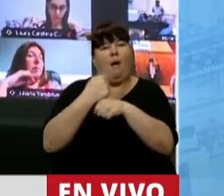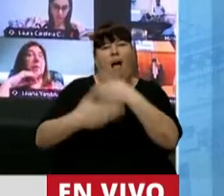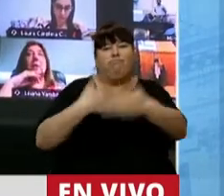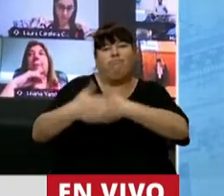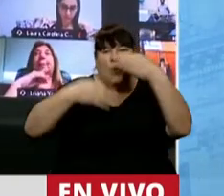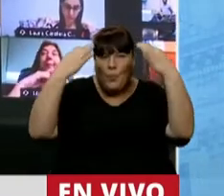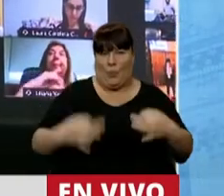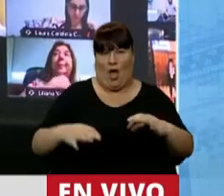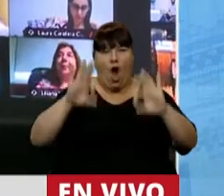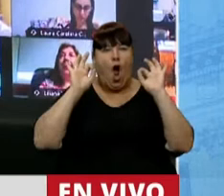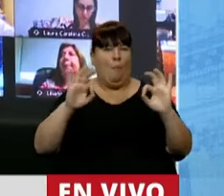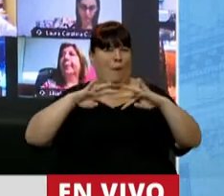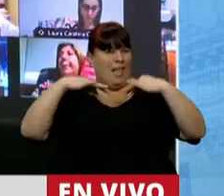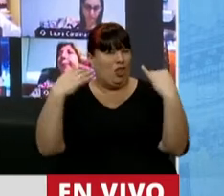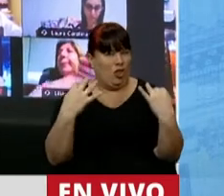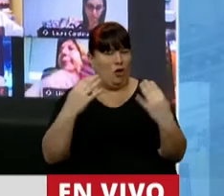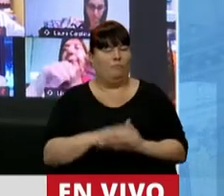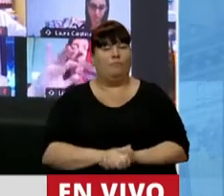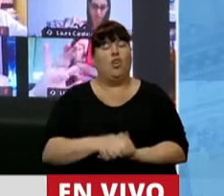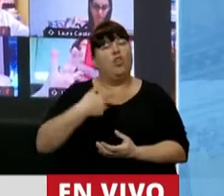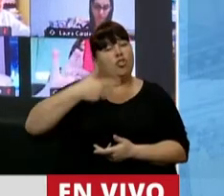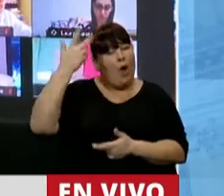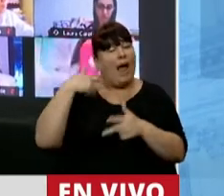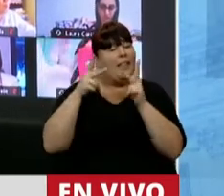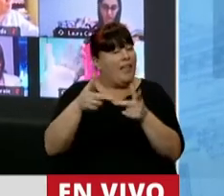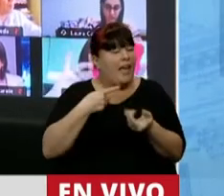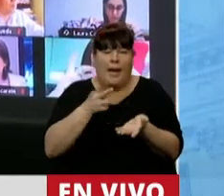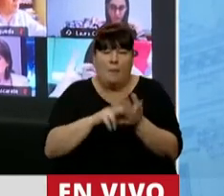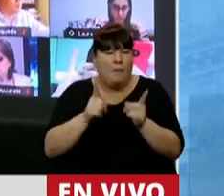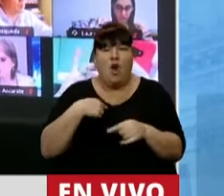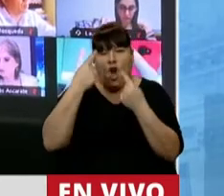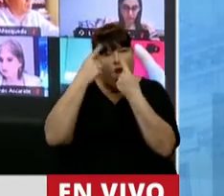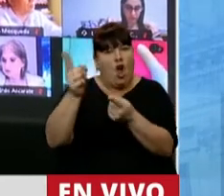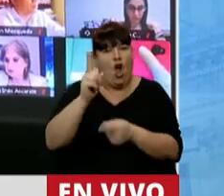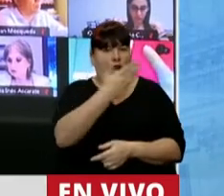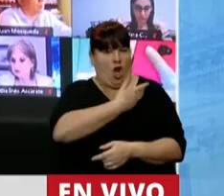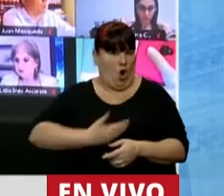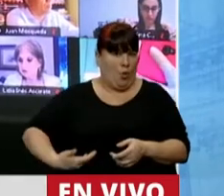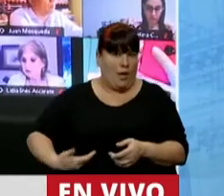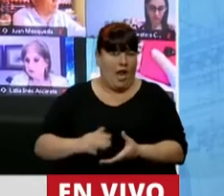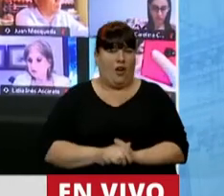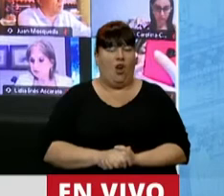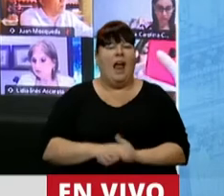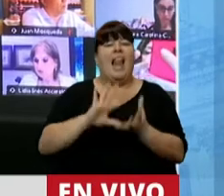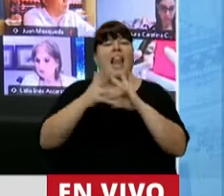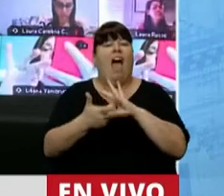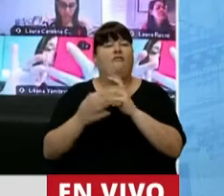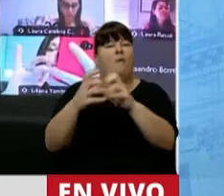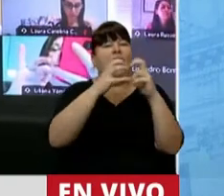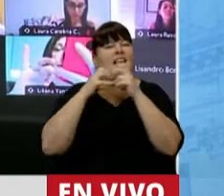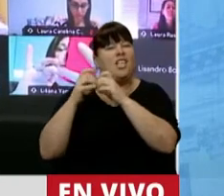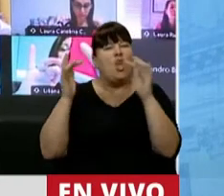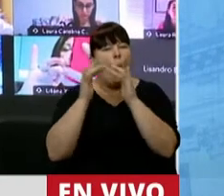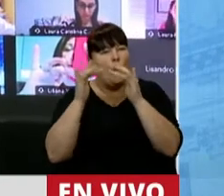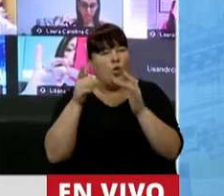como corresponde en plenitud. Sostenía y decía que nunca le creía al Gobierno que el mecanismo de las sesiones